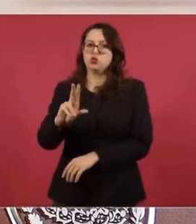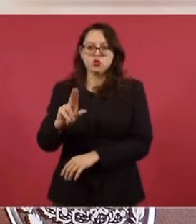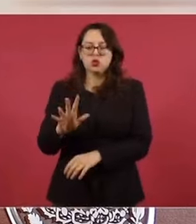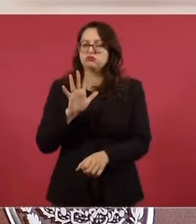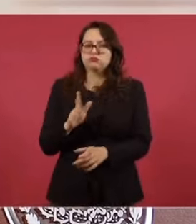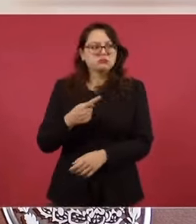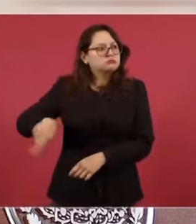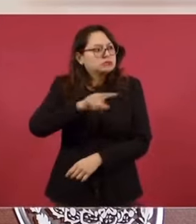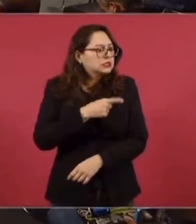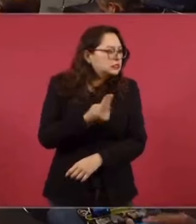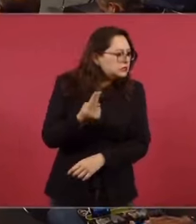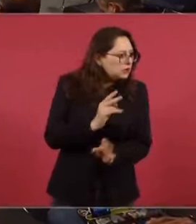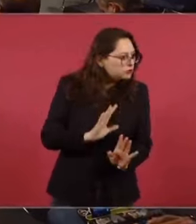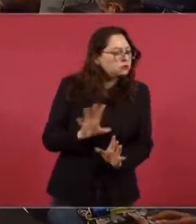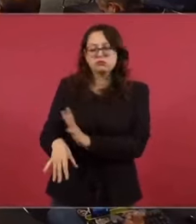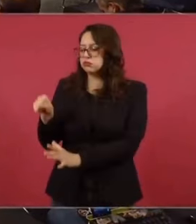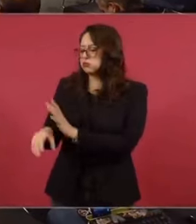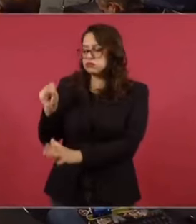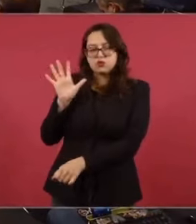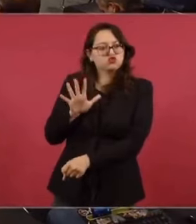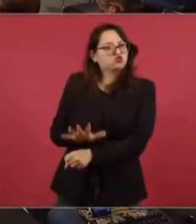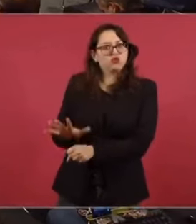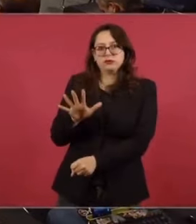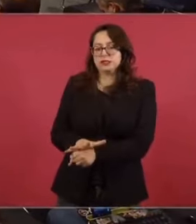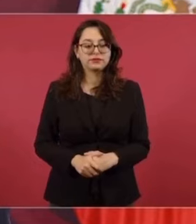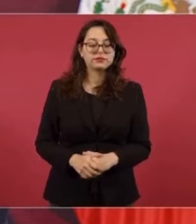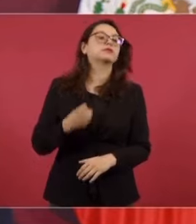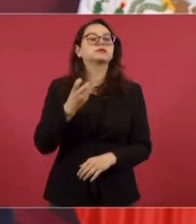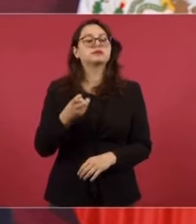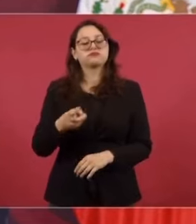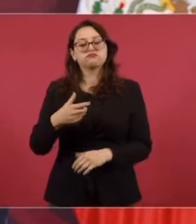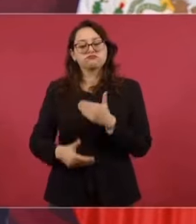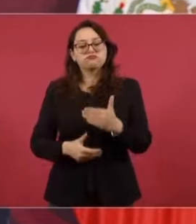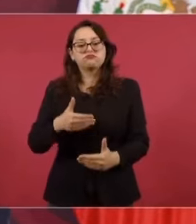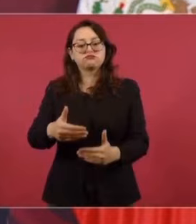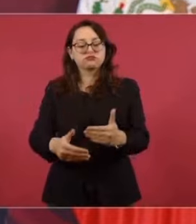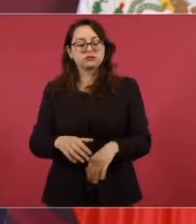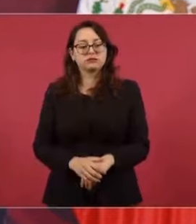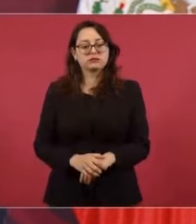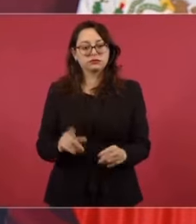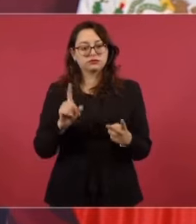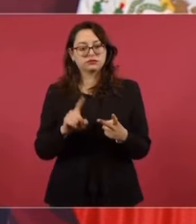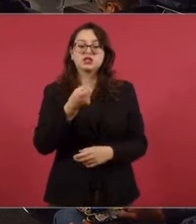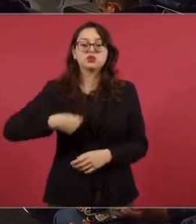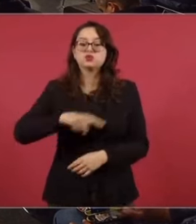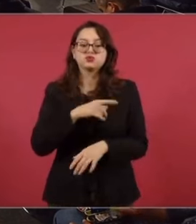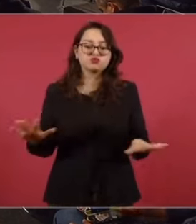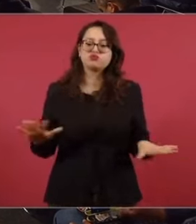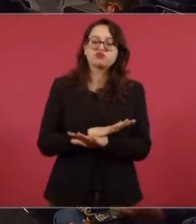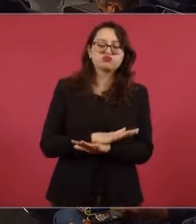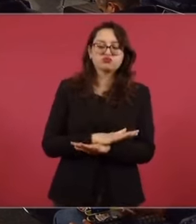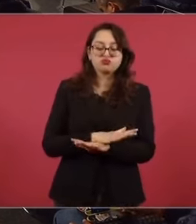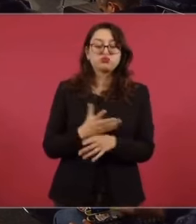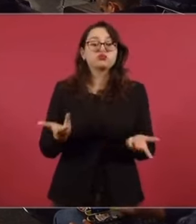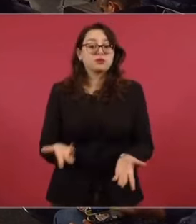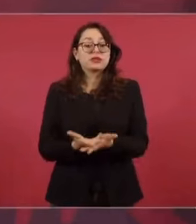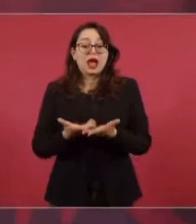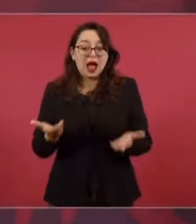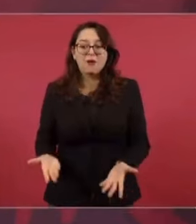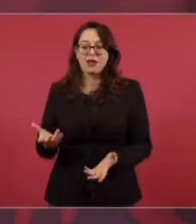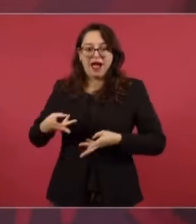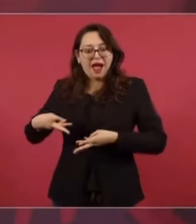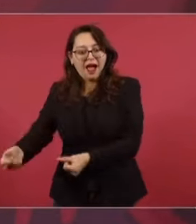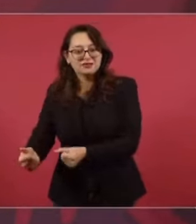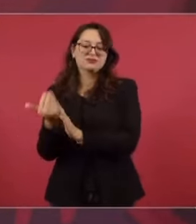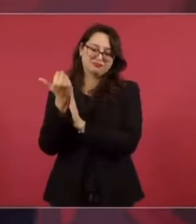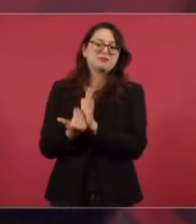extraer más petróleo del que se necesita. Otro avance es la eficiencia en el manejo de Pemex. ¿Y cuál es el resultado? Que ahora nos cuesta